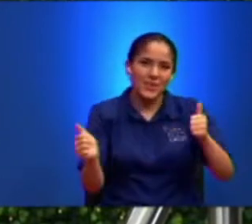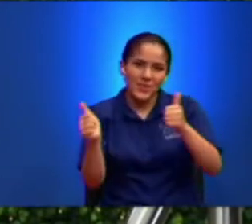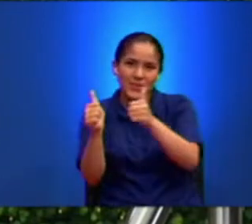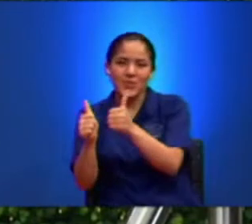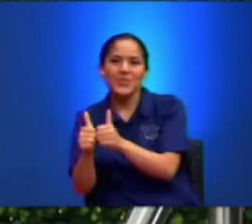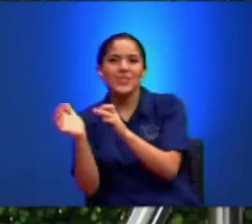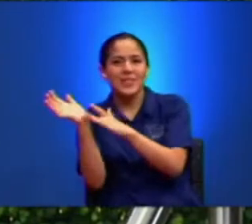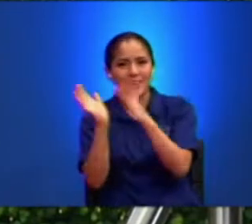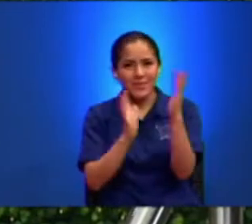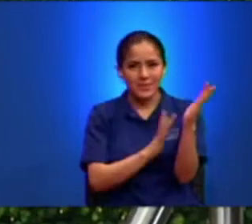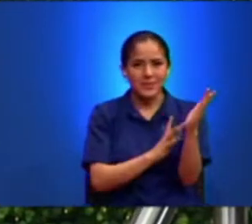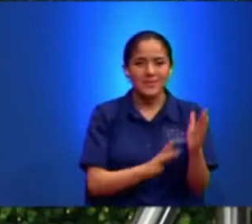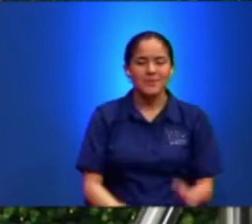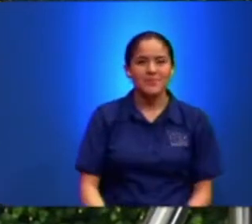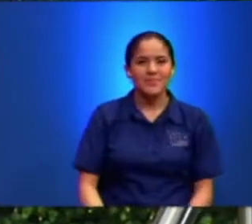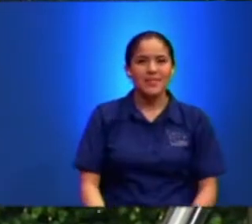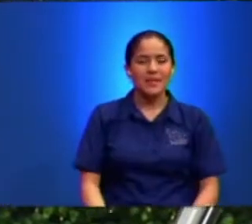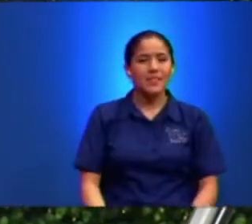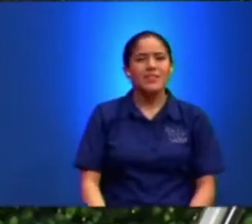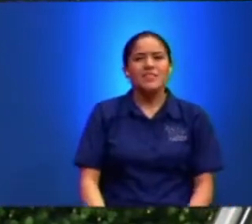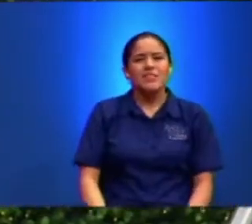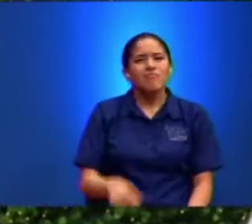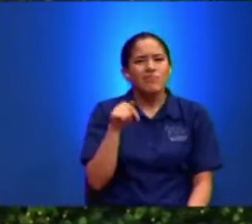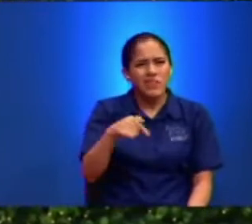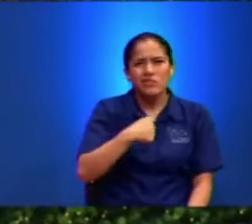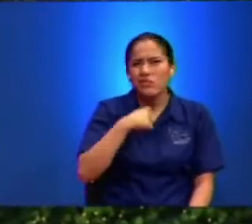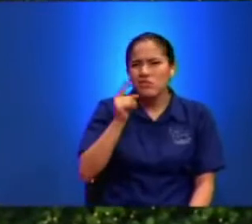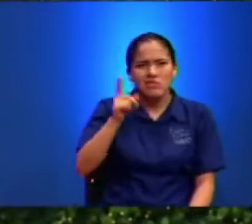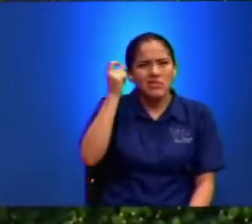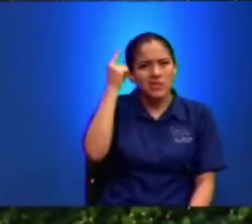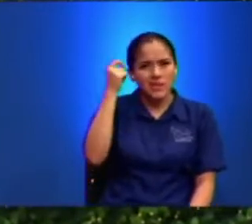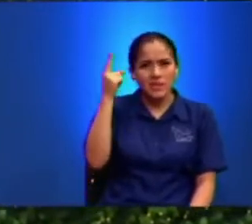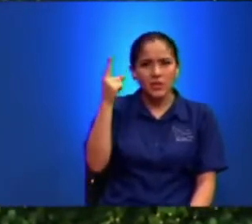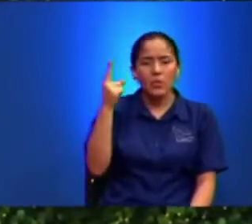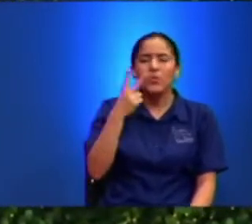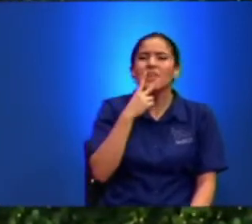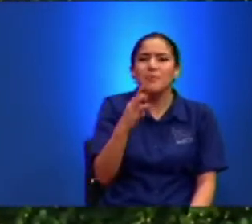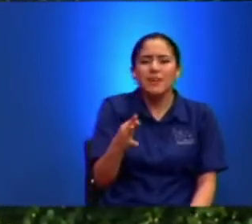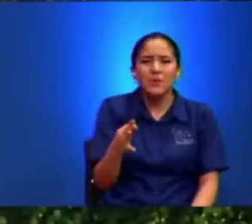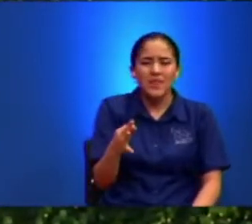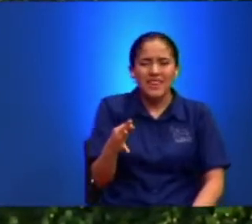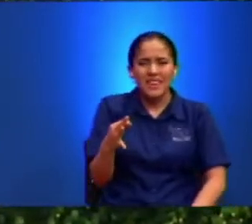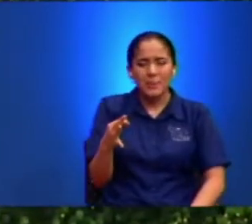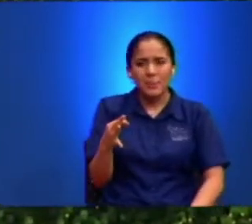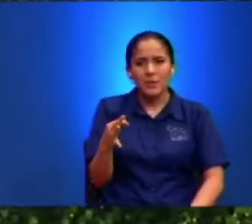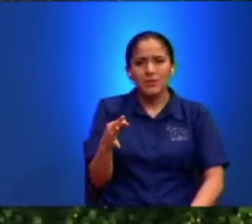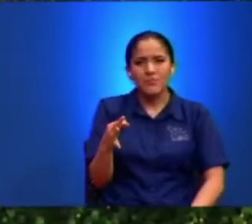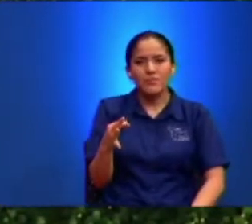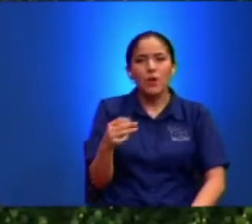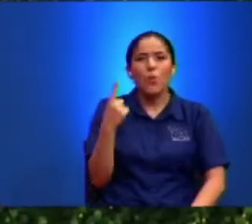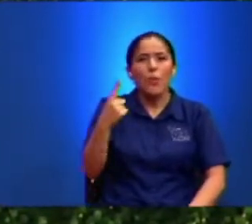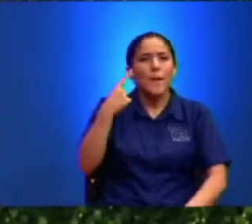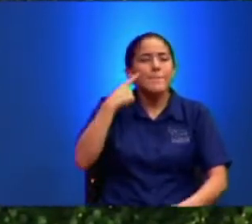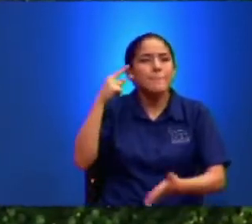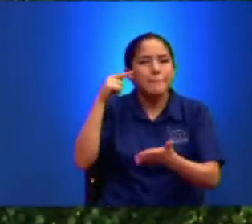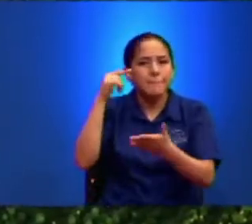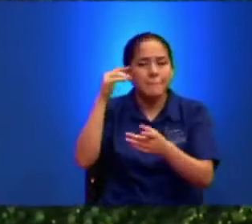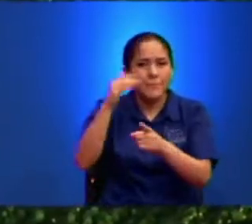Entonces Sobre Eso Le Digo Yo No Comprendo Un Hermano Que Por Una Fricción Con El